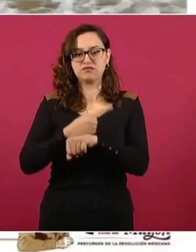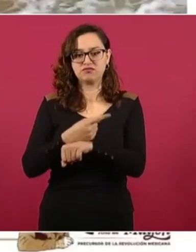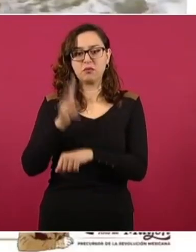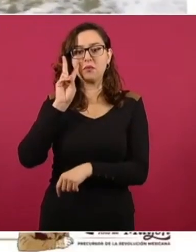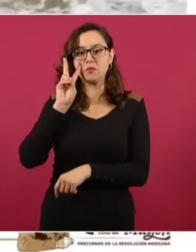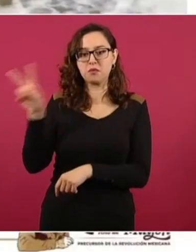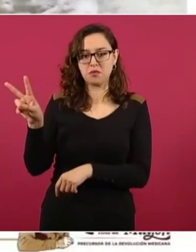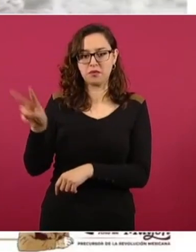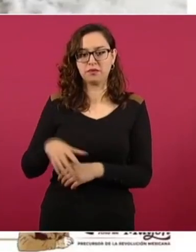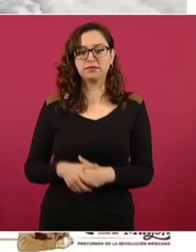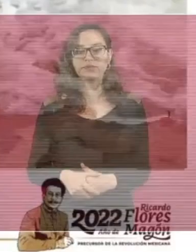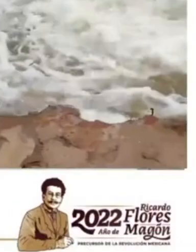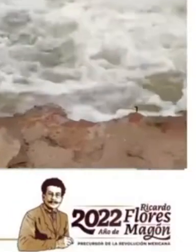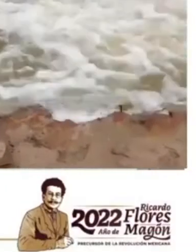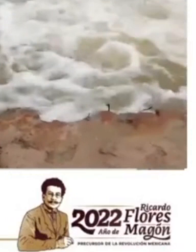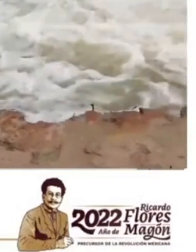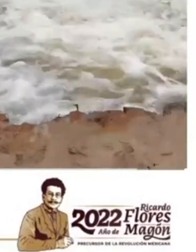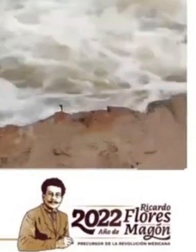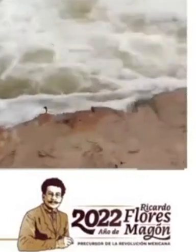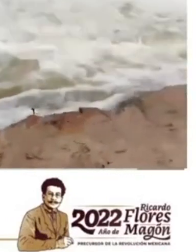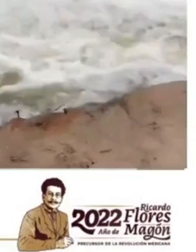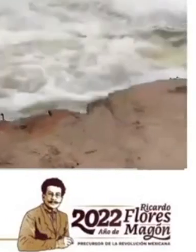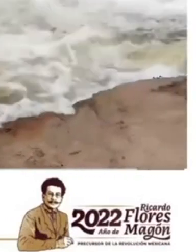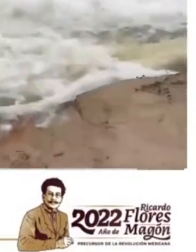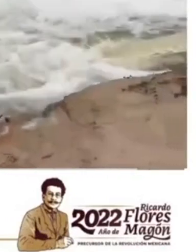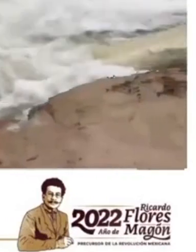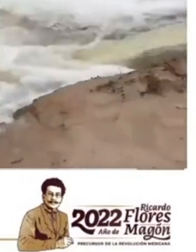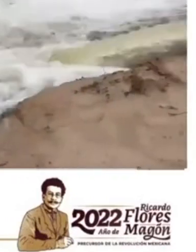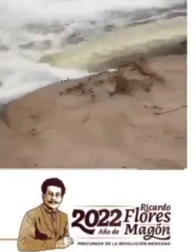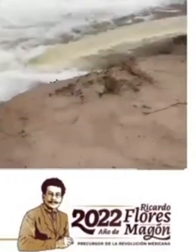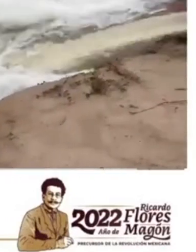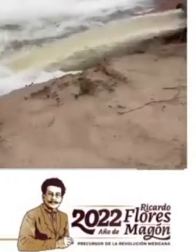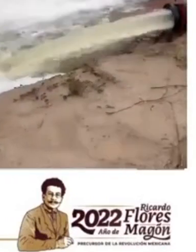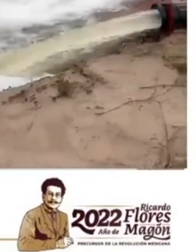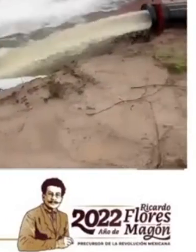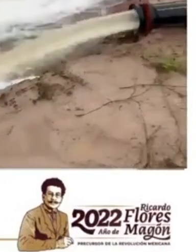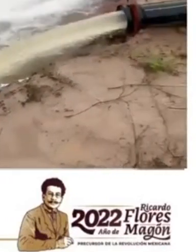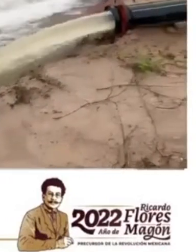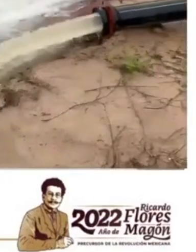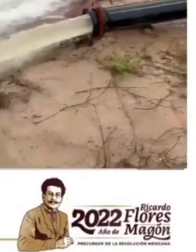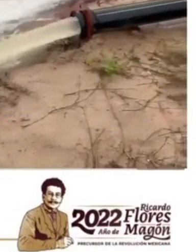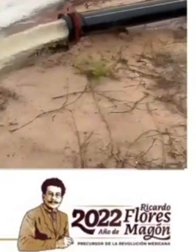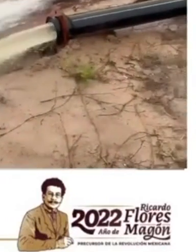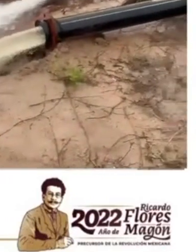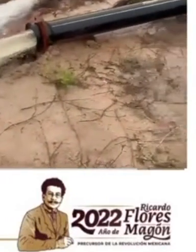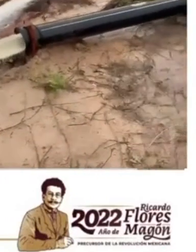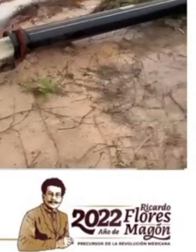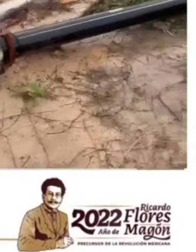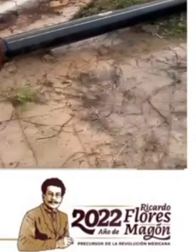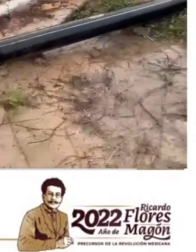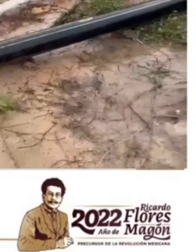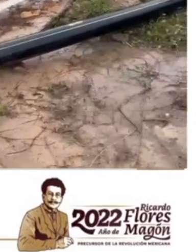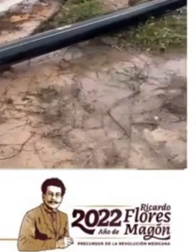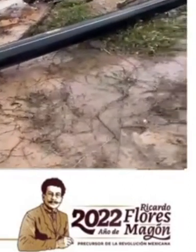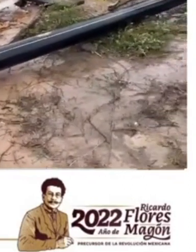agua desalojada de la presa Pinavete desde el pasado 3 de agosto es de 295